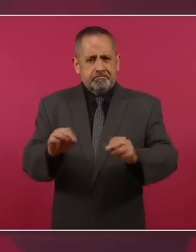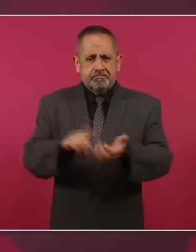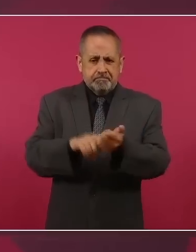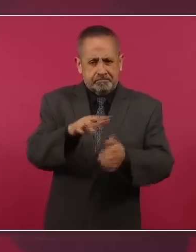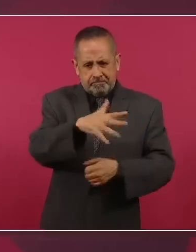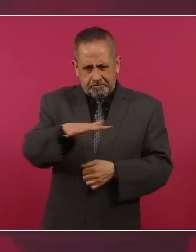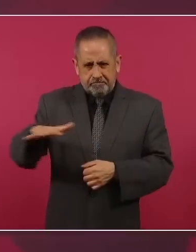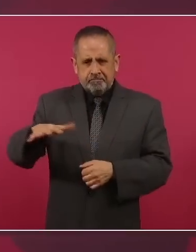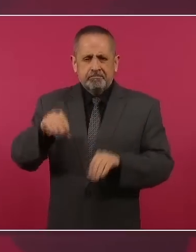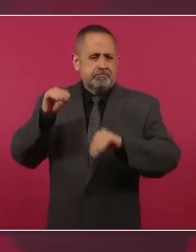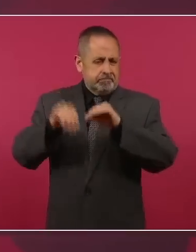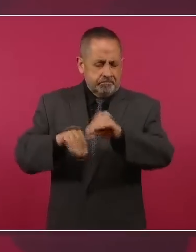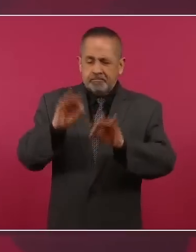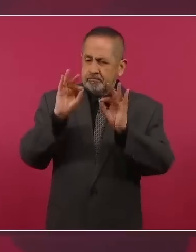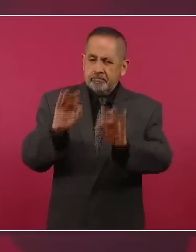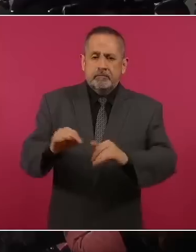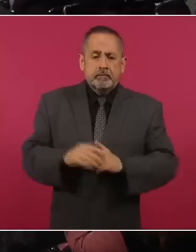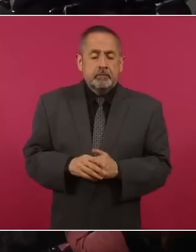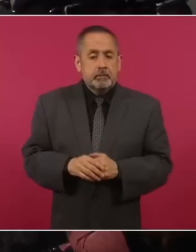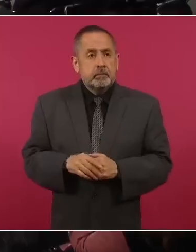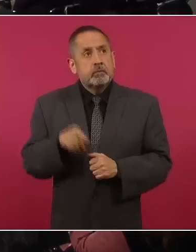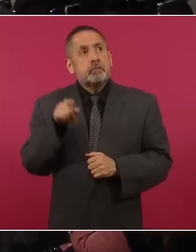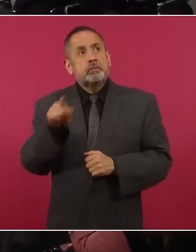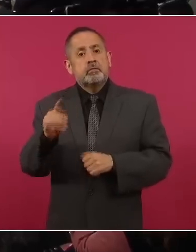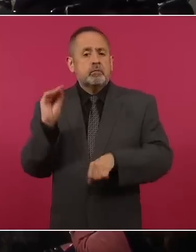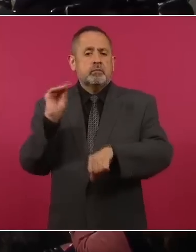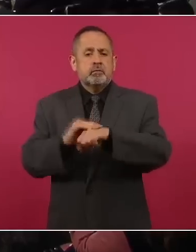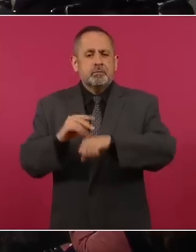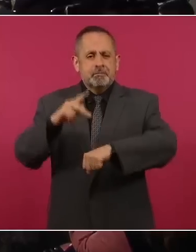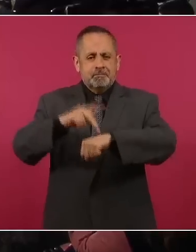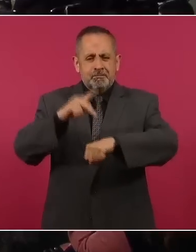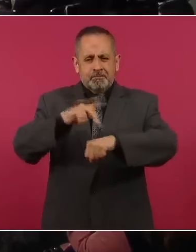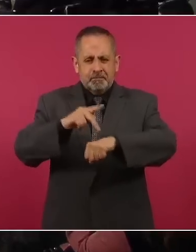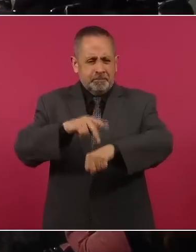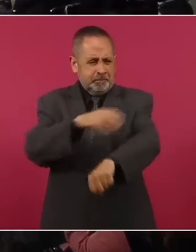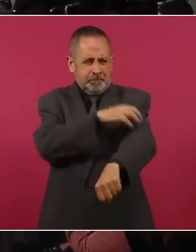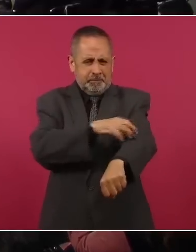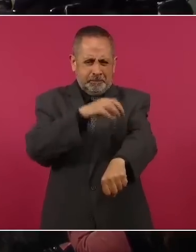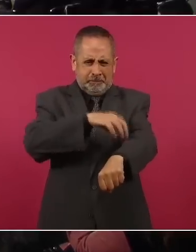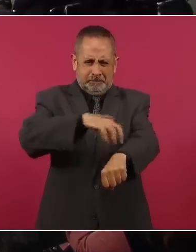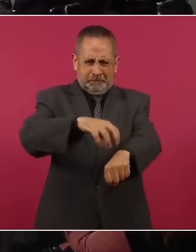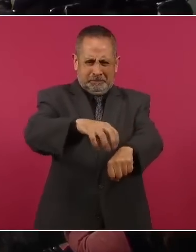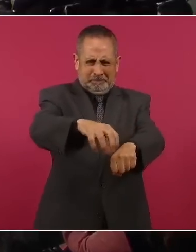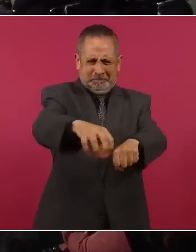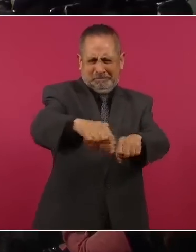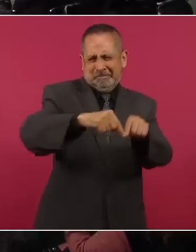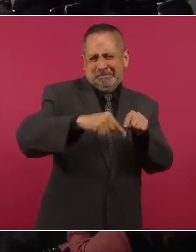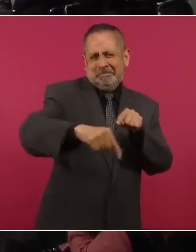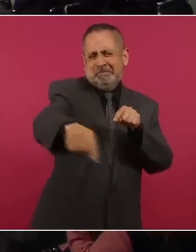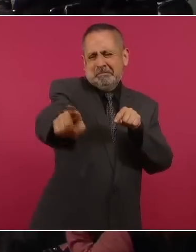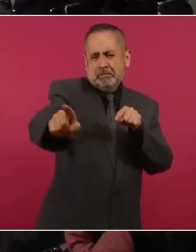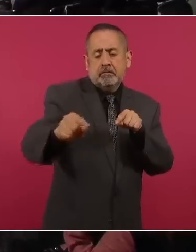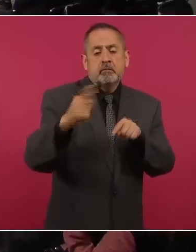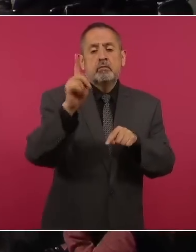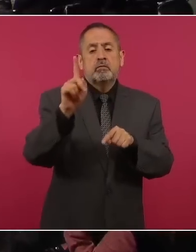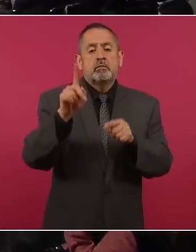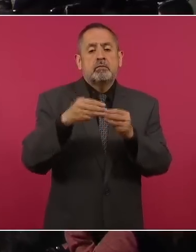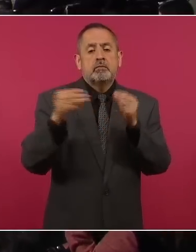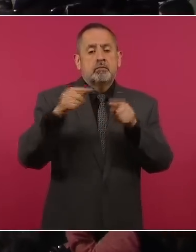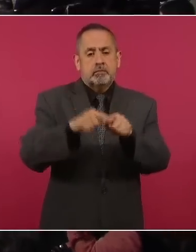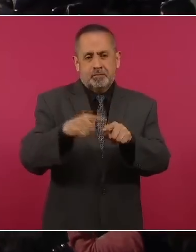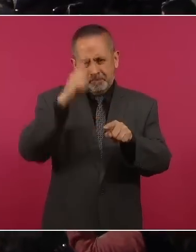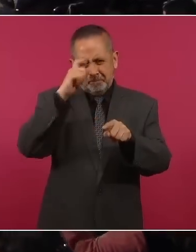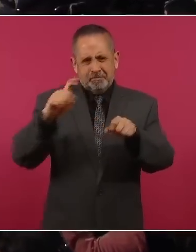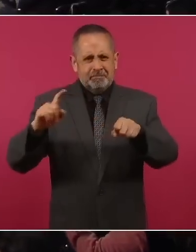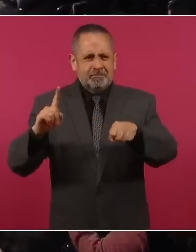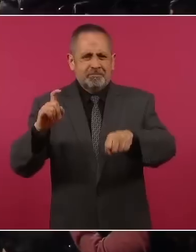un rompeolas de un kilómetro y medio en Salina